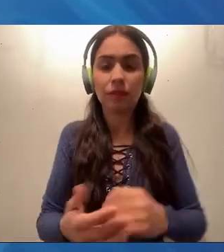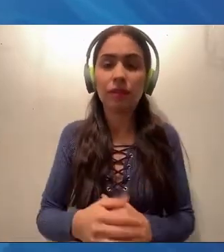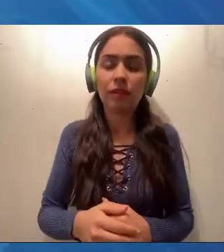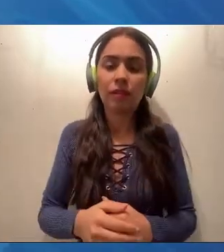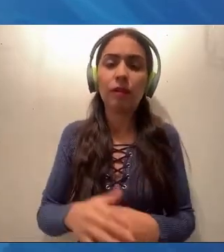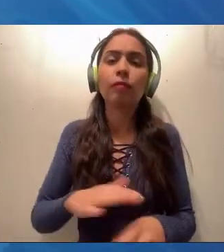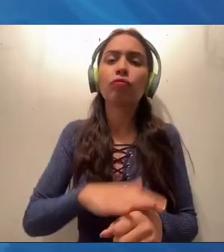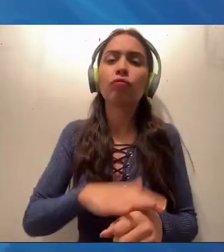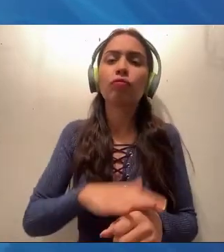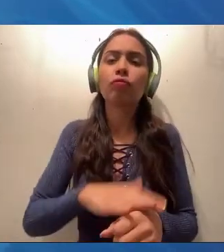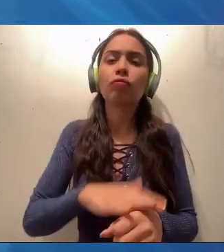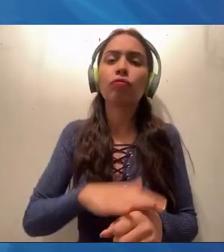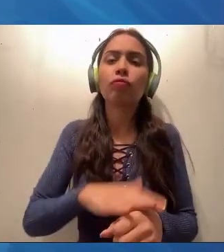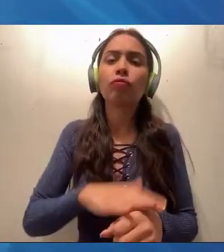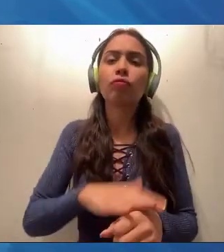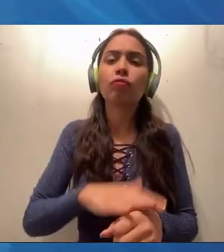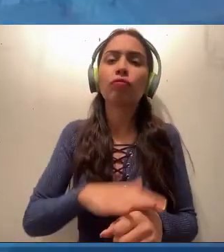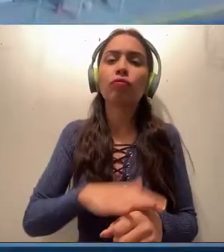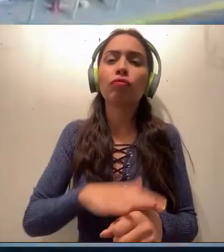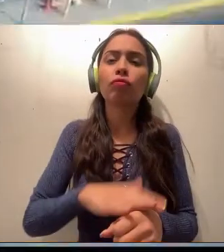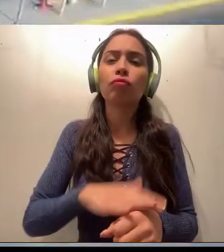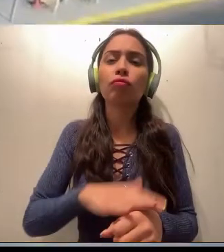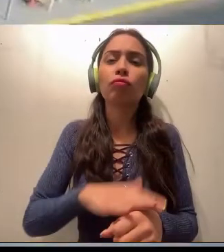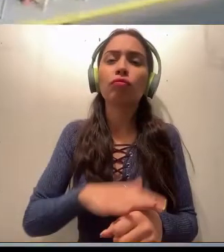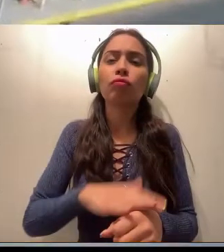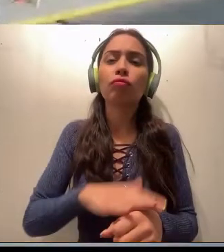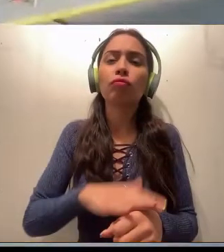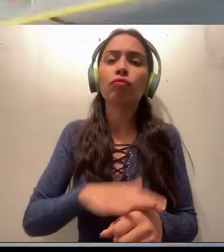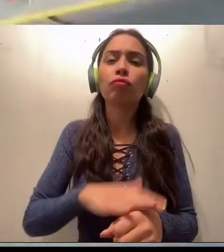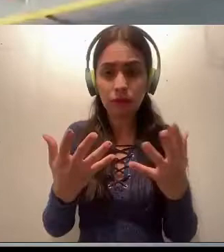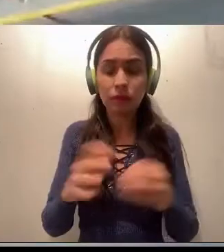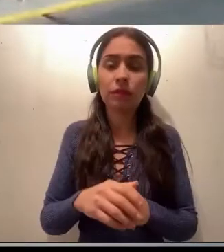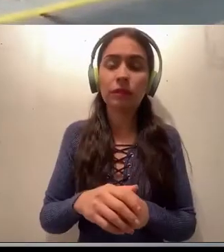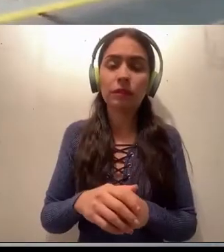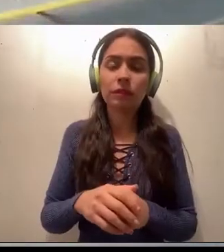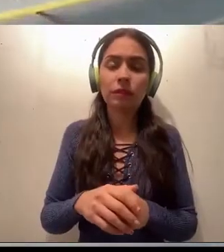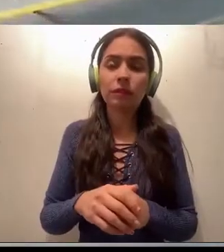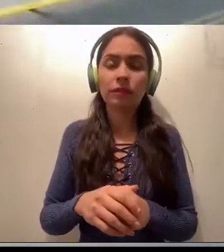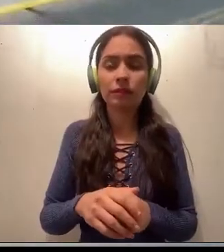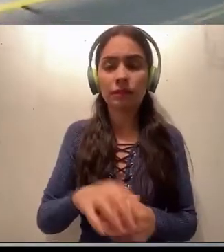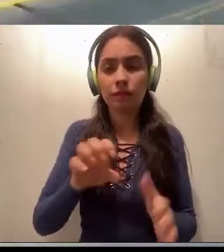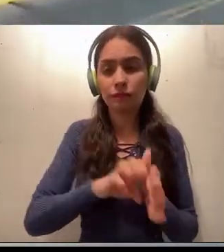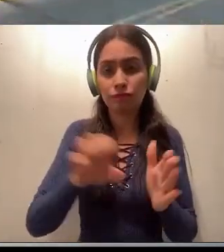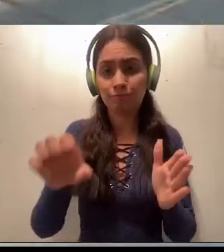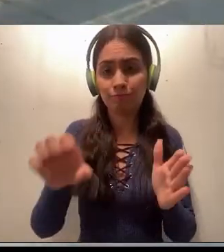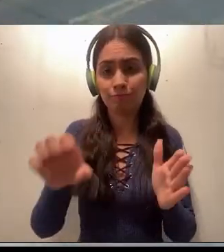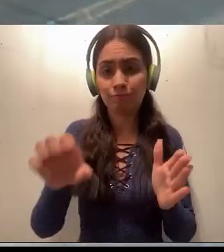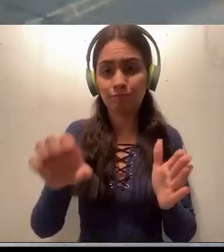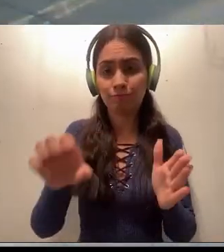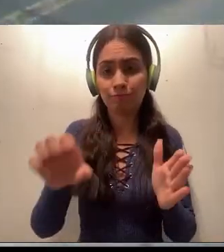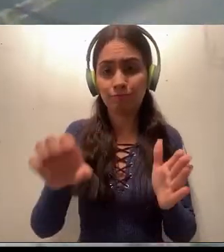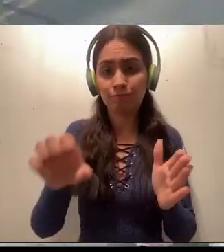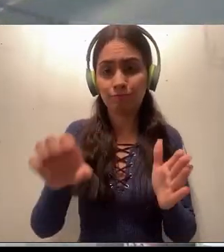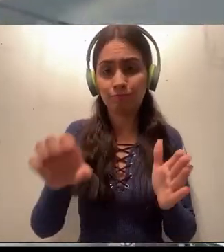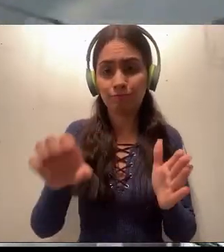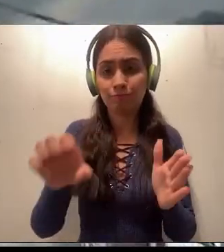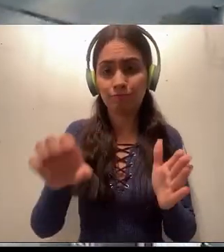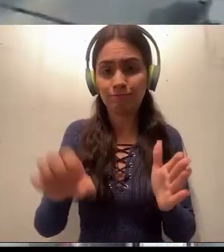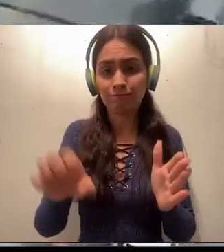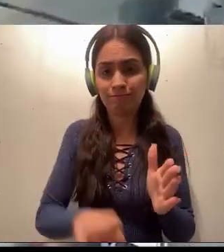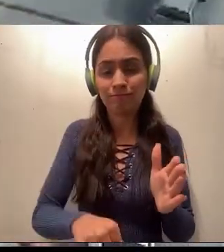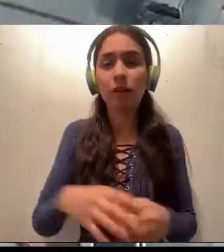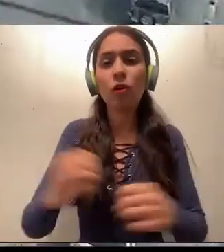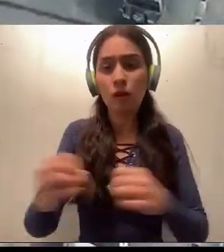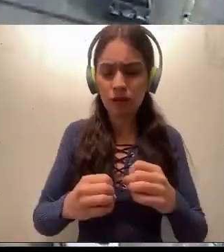ellas, como ya lo ha dicho el gobernador, la modernización de todo el sistema operativo, todo el sistema de recaudo, de conteo de los vehículos y de las